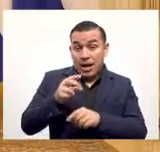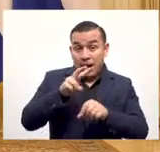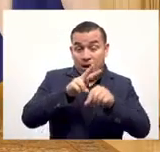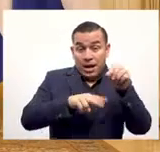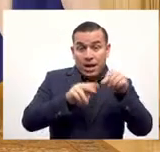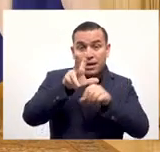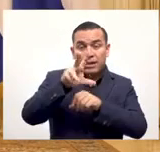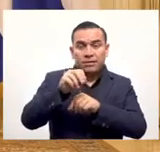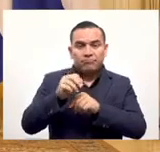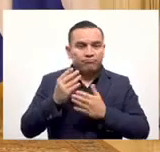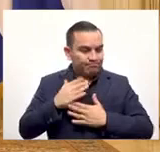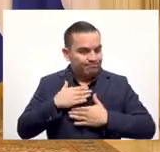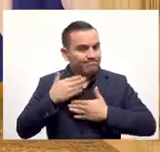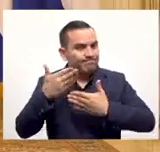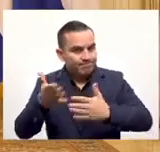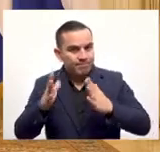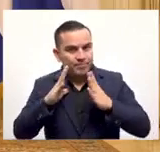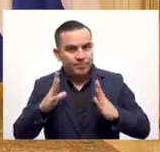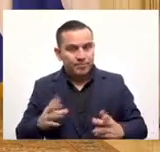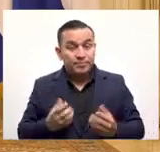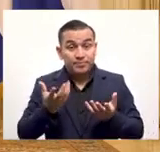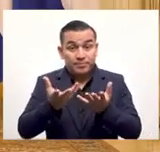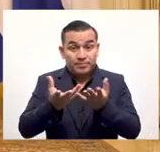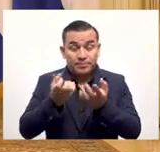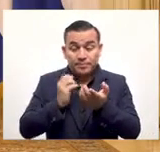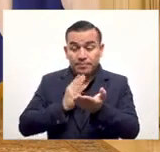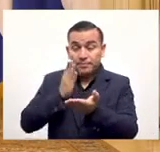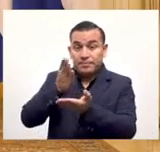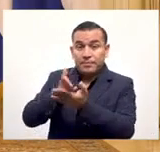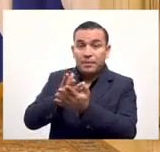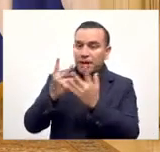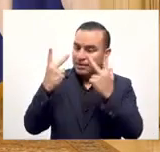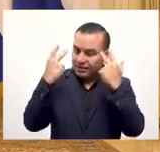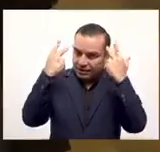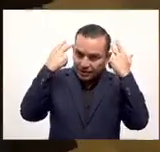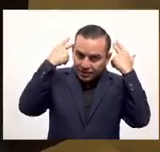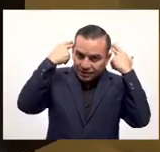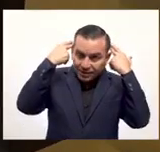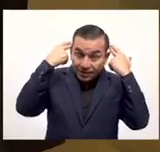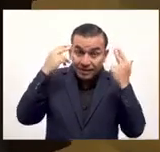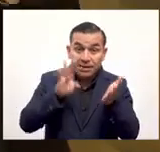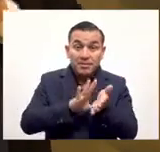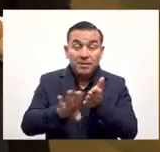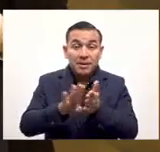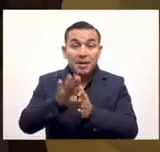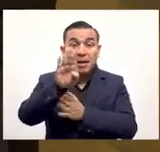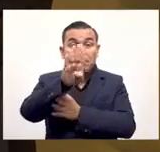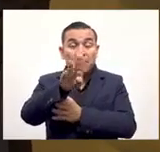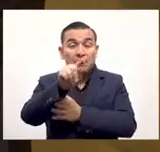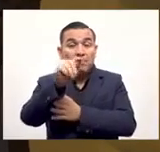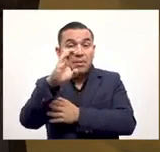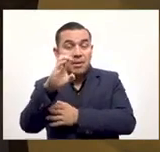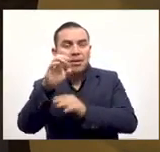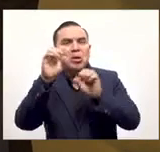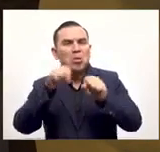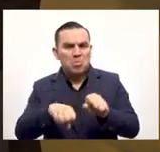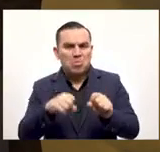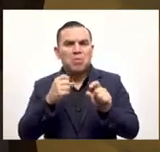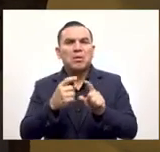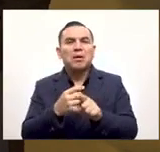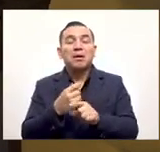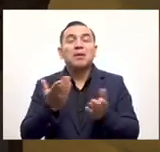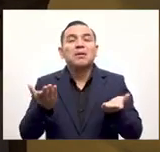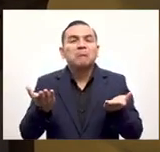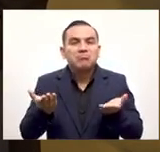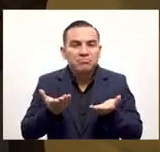incentivo para tener la aplicación y por lo tanto si usted quiere y va a donde le cortan el pelo y quiere pagar el corte de pelo con la aplicación pues ahí lo